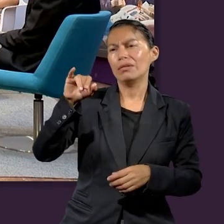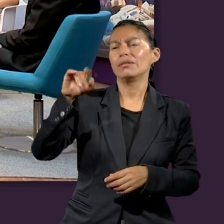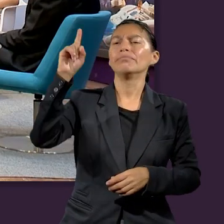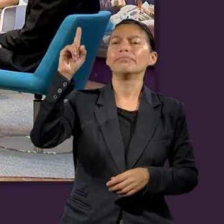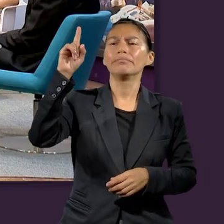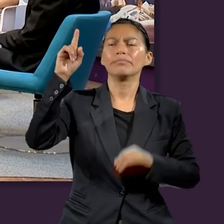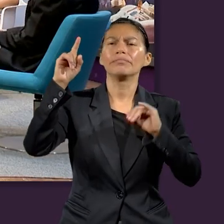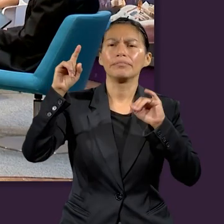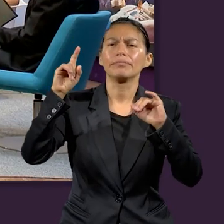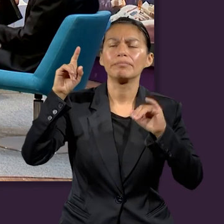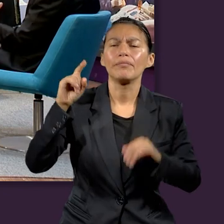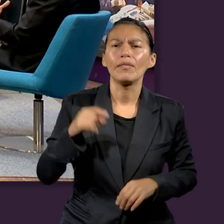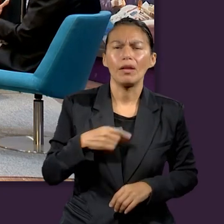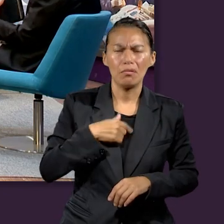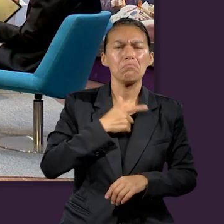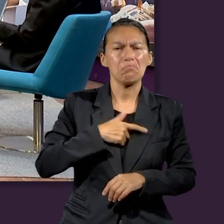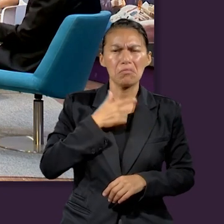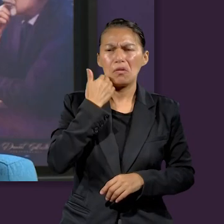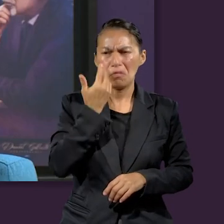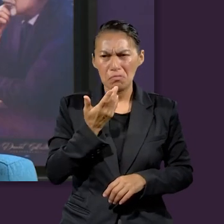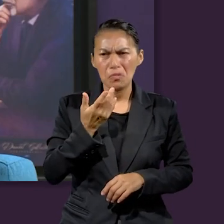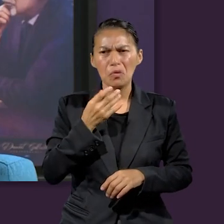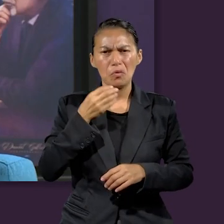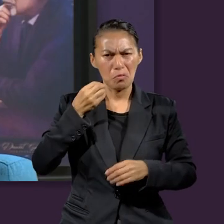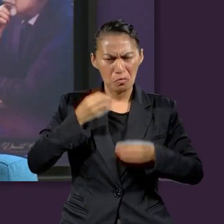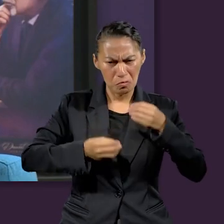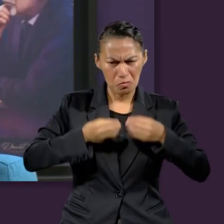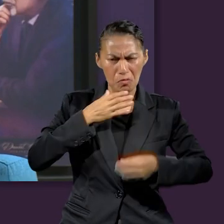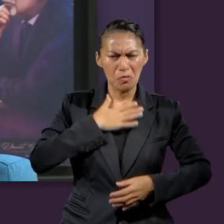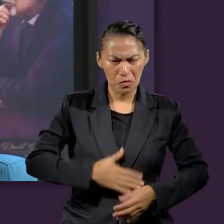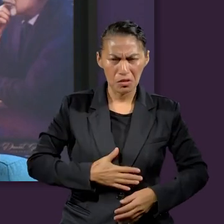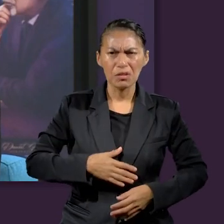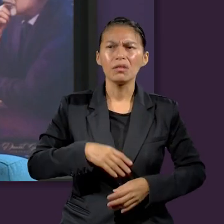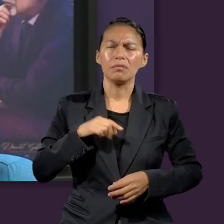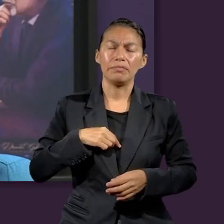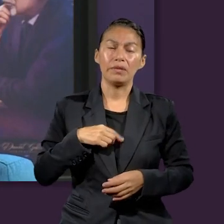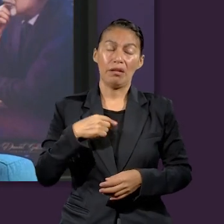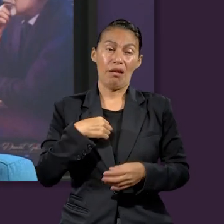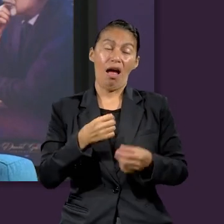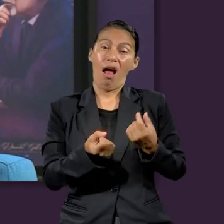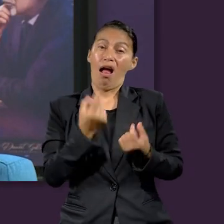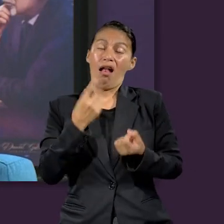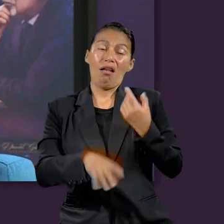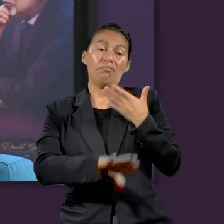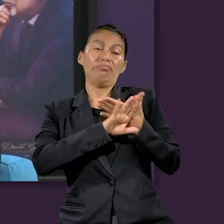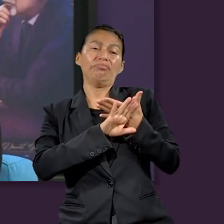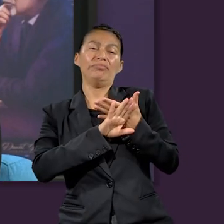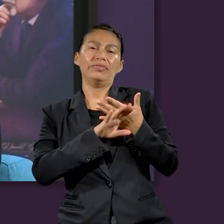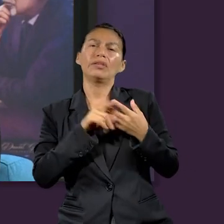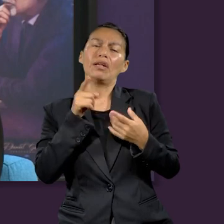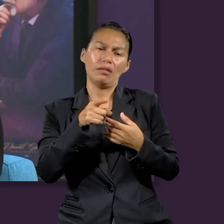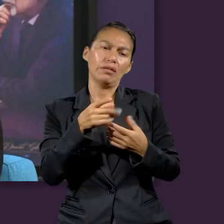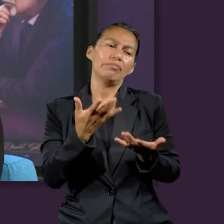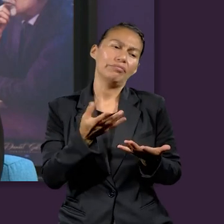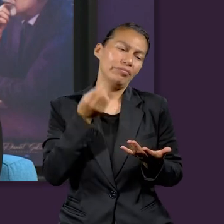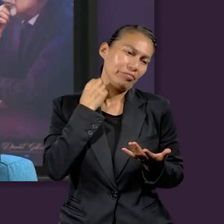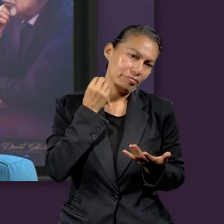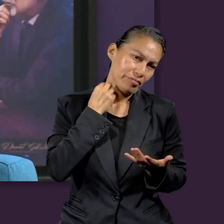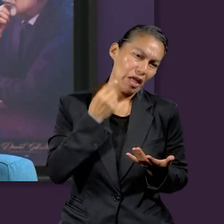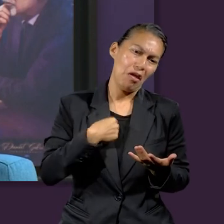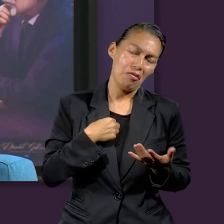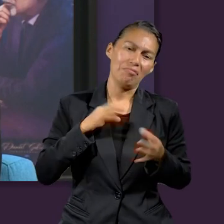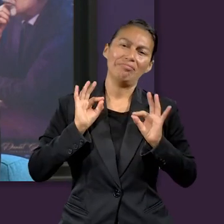¿Tampoco? Sí, yo sí. A mí me gustaría, sí, que se hiciera justicia y que si todo esto está en contra de mis derechos y mi dignidad,